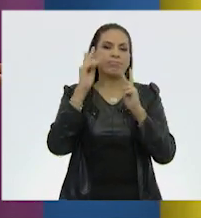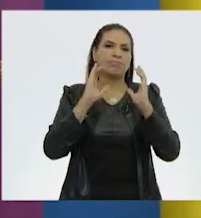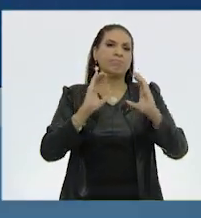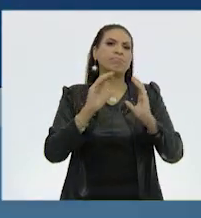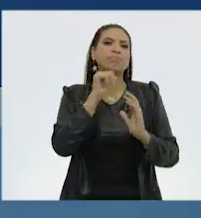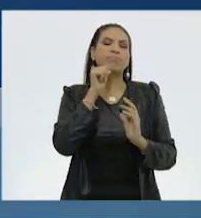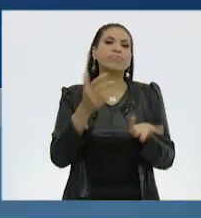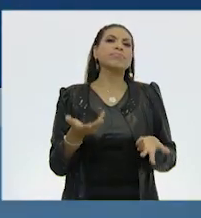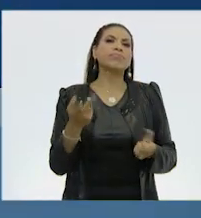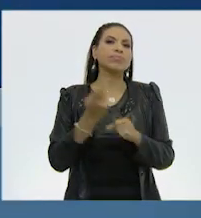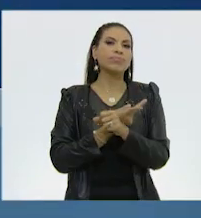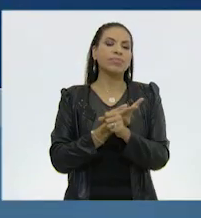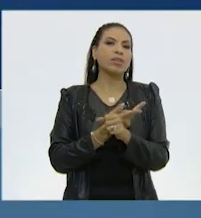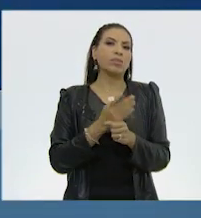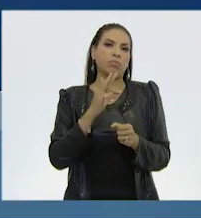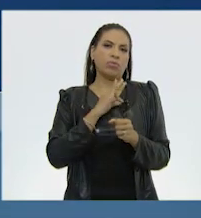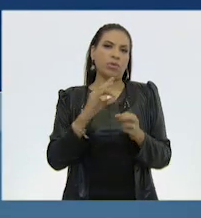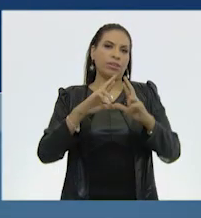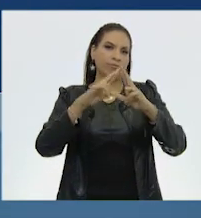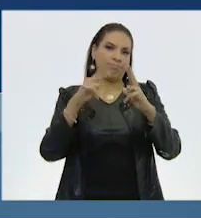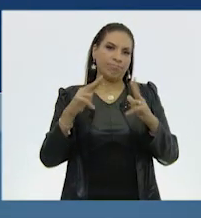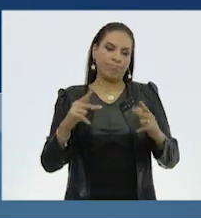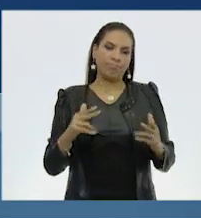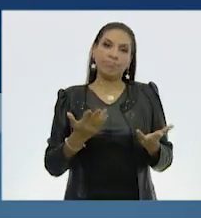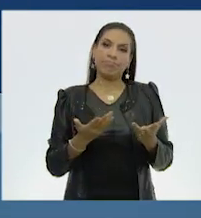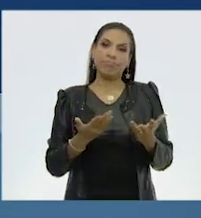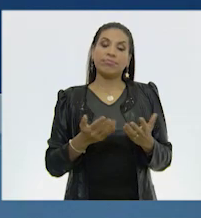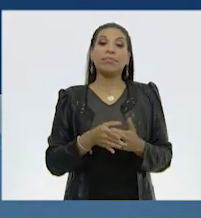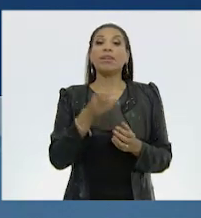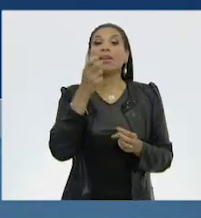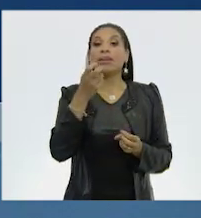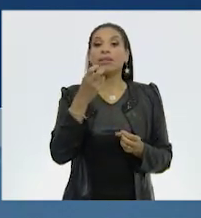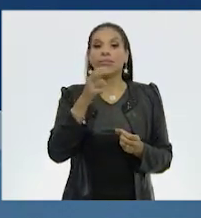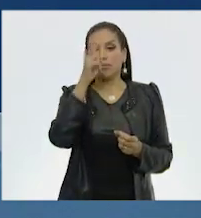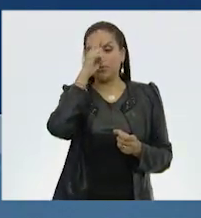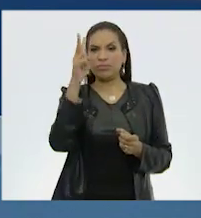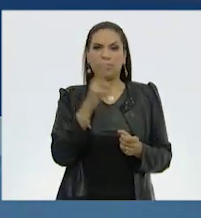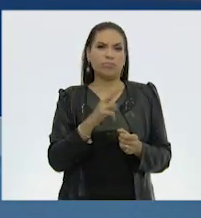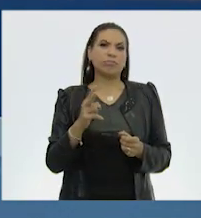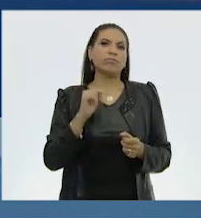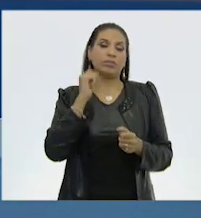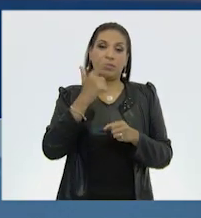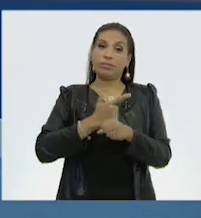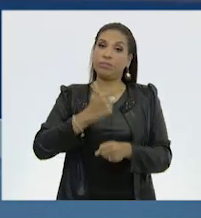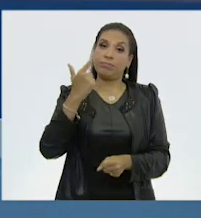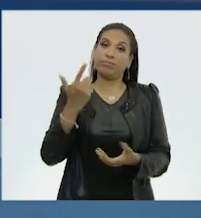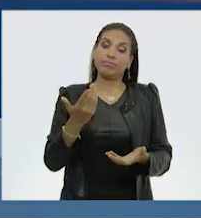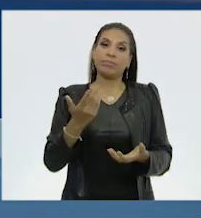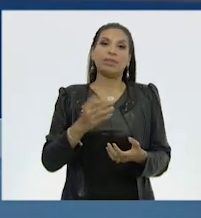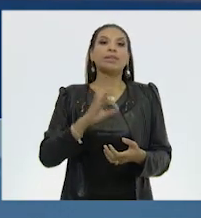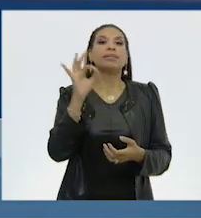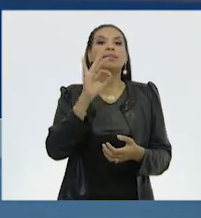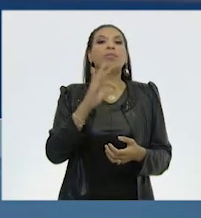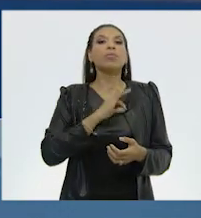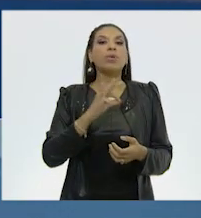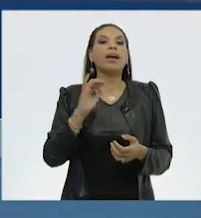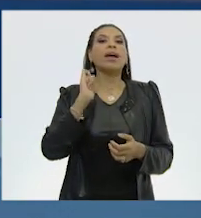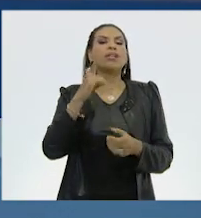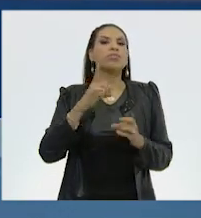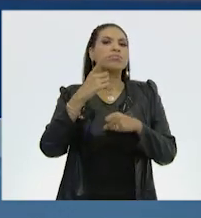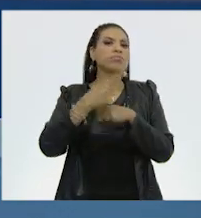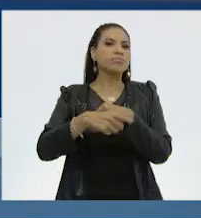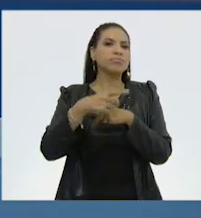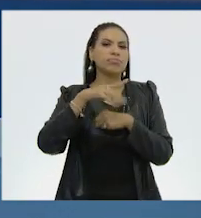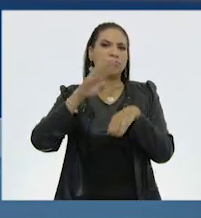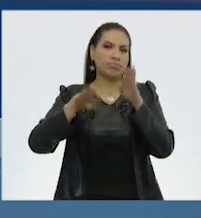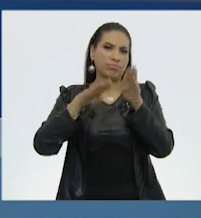cuidan? ¡Ay! Pues lo pueden destruir. Y eso es tan, tan grave que incluso pueden ocasionar